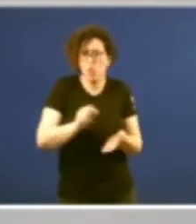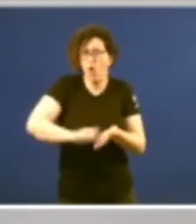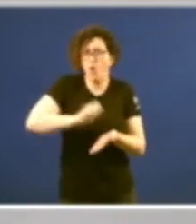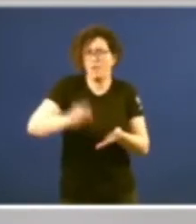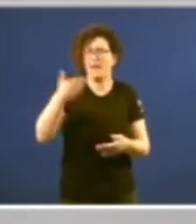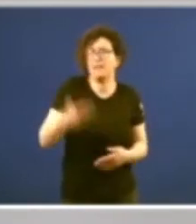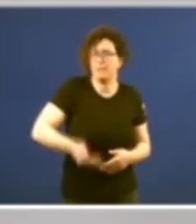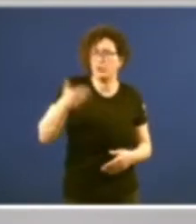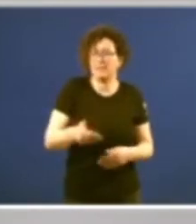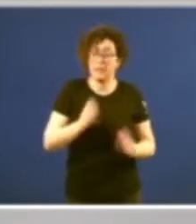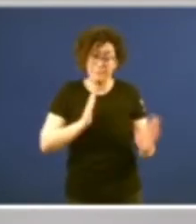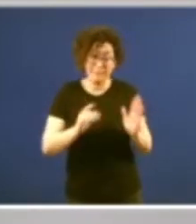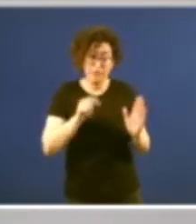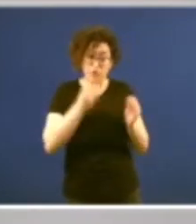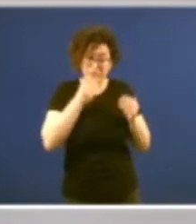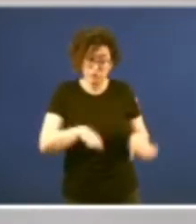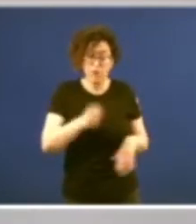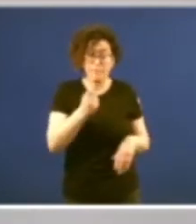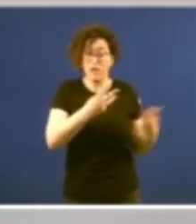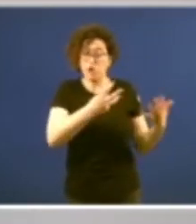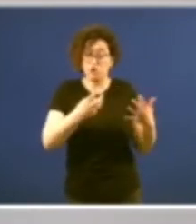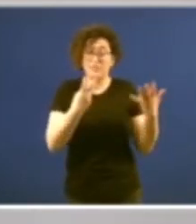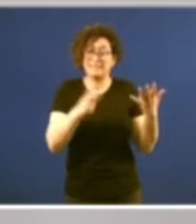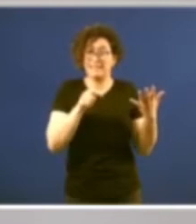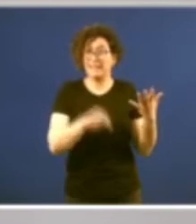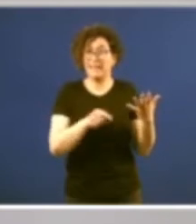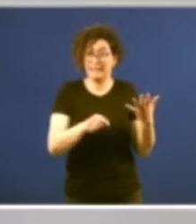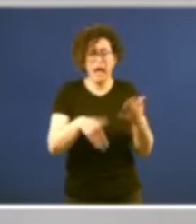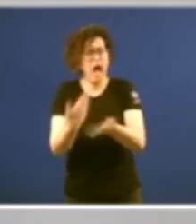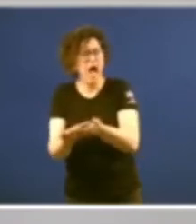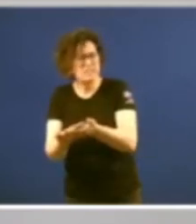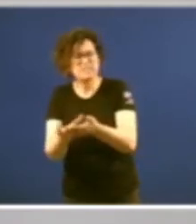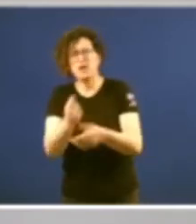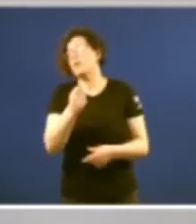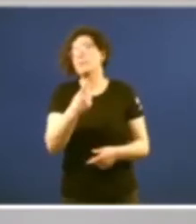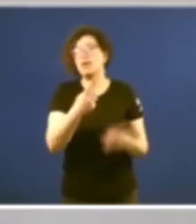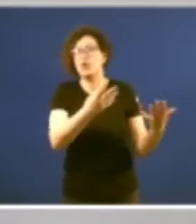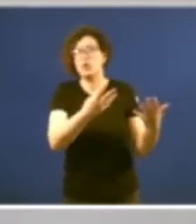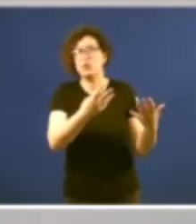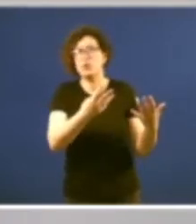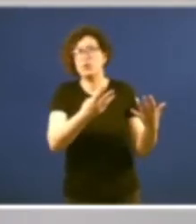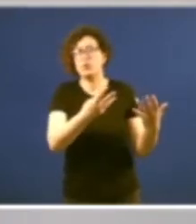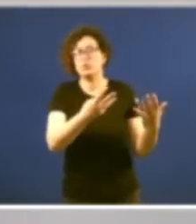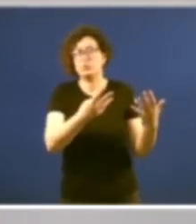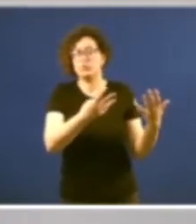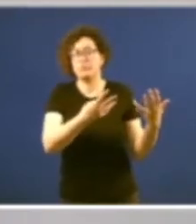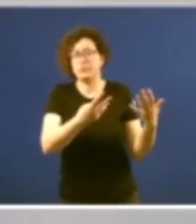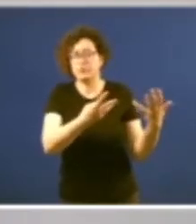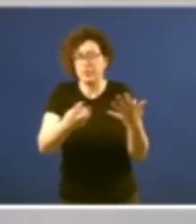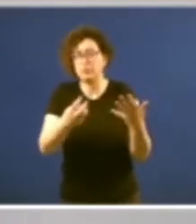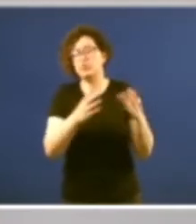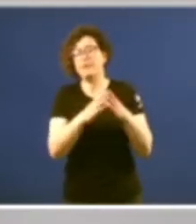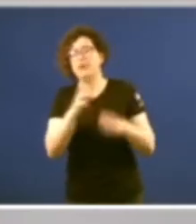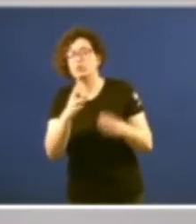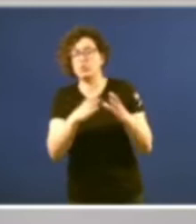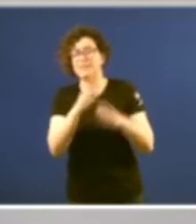en un período histórico 1870 a 1892-93 onde se van a elaborar